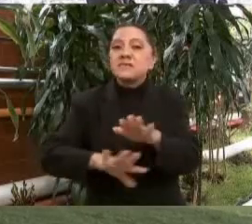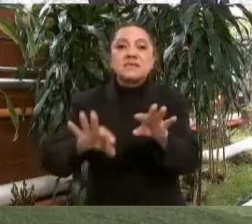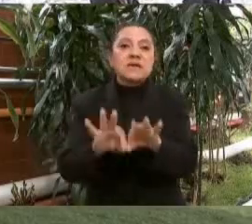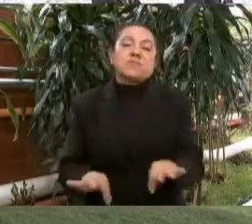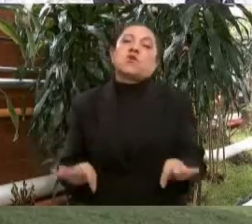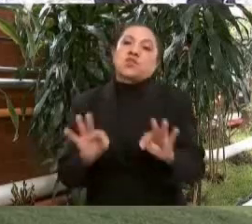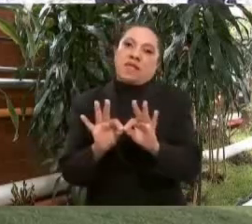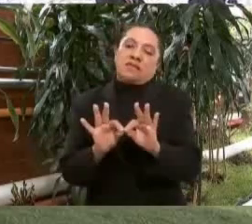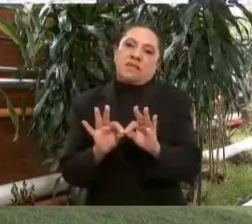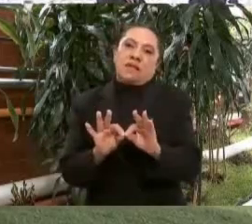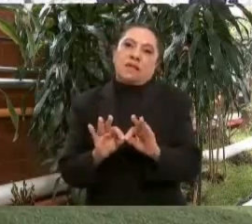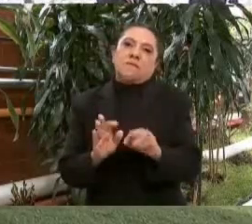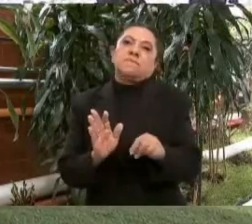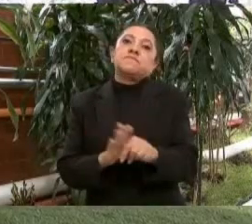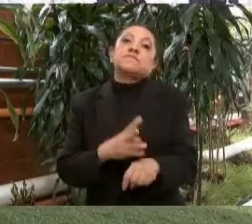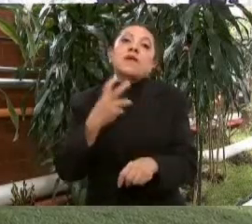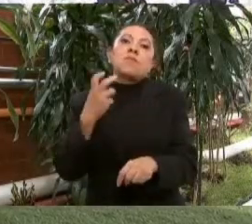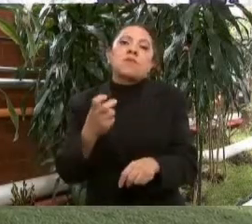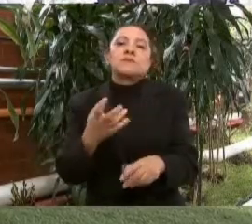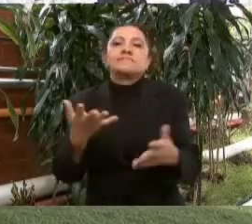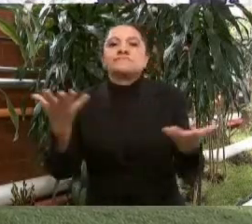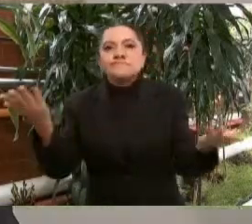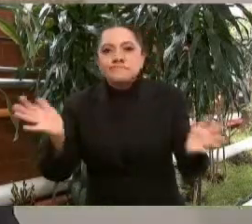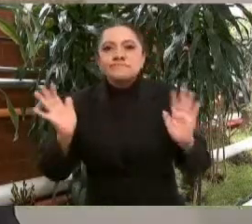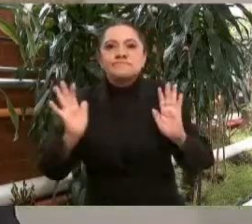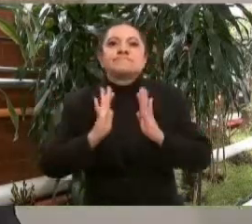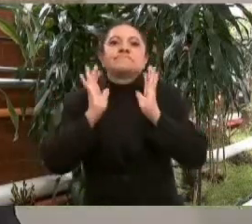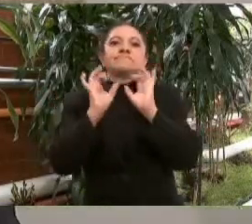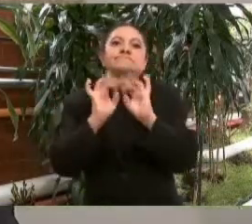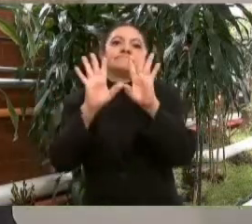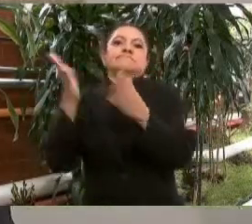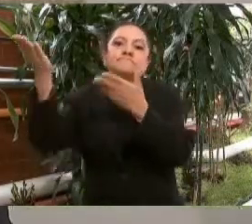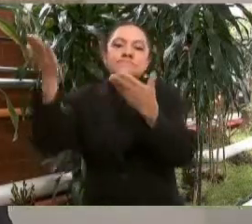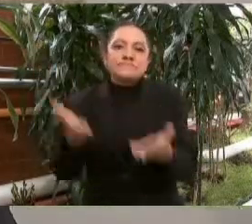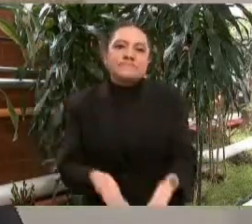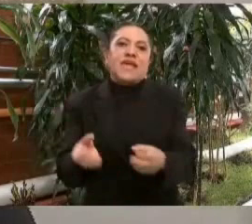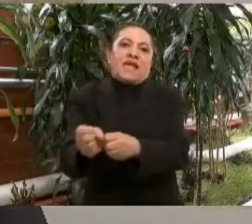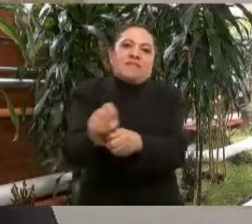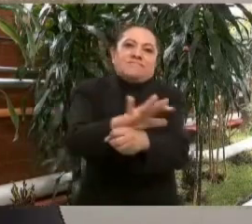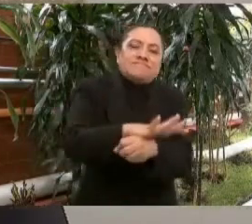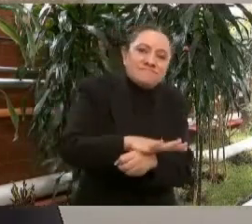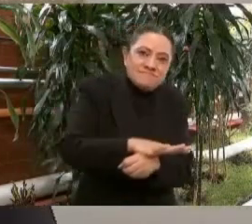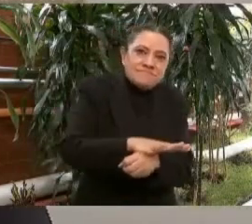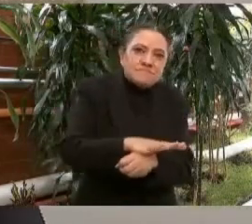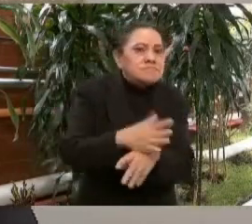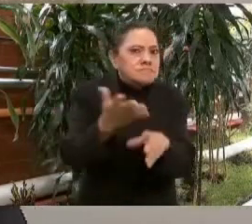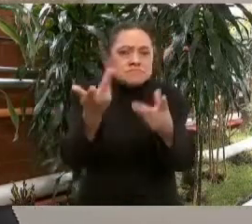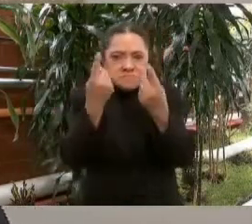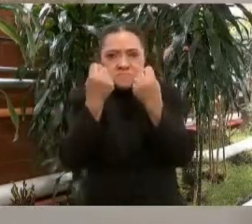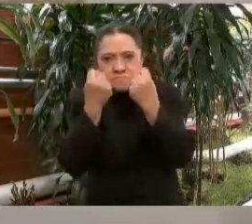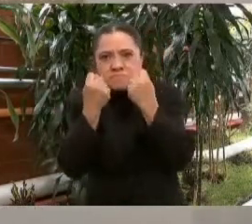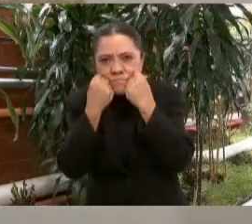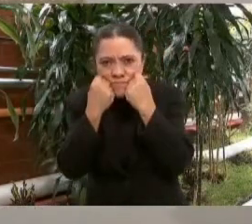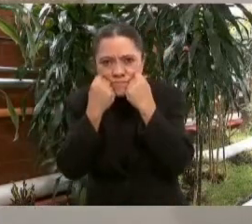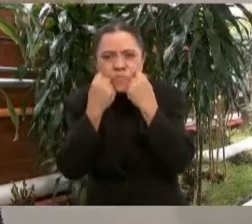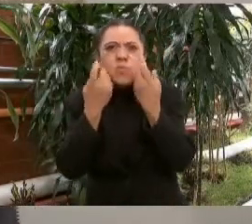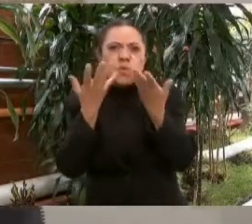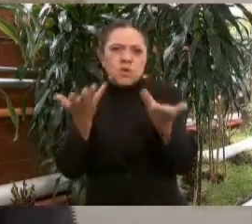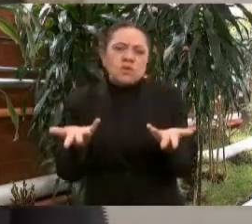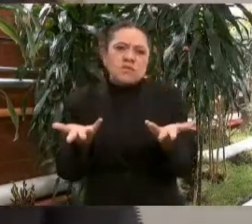llega la pandemia y de todas maneras reforzamos